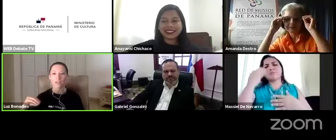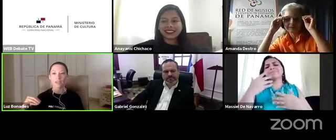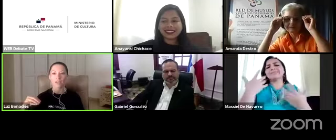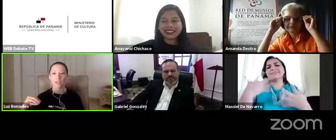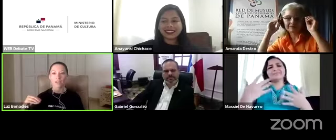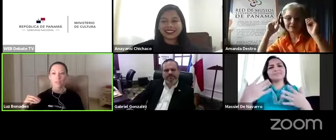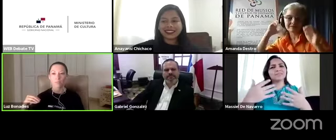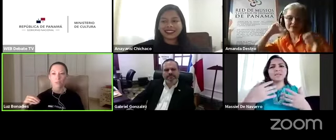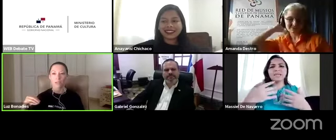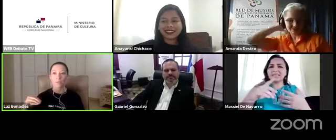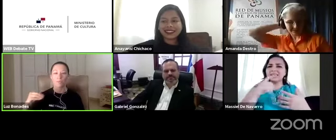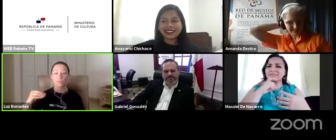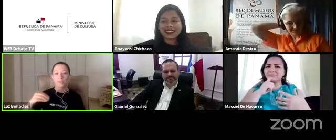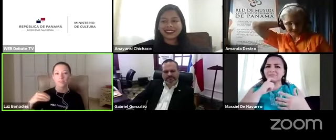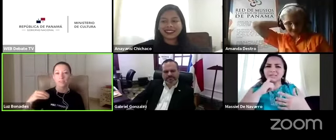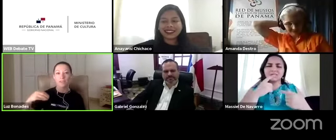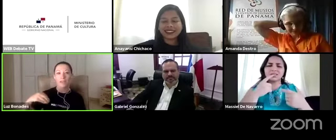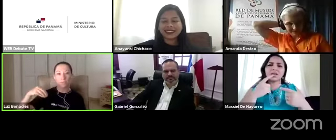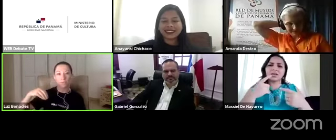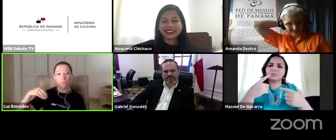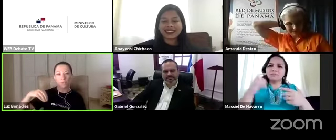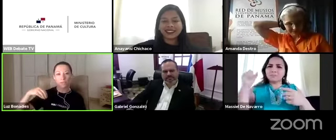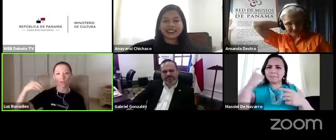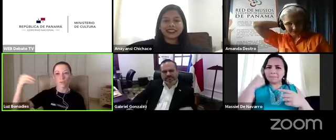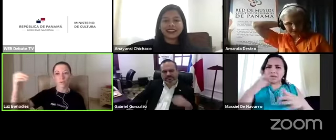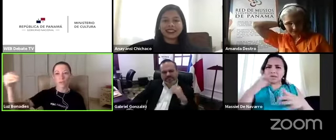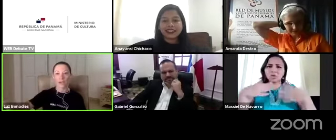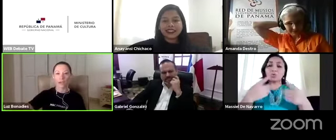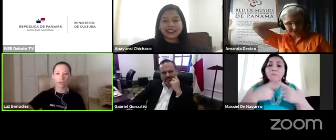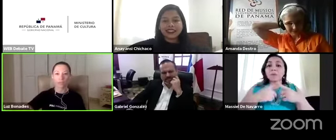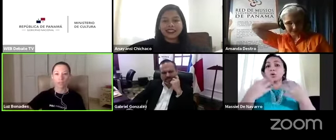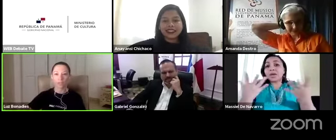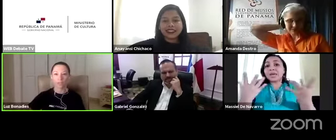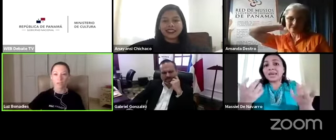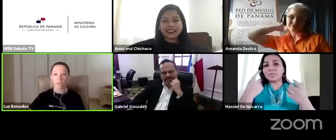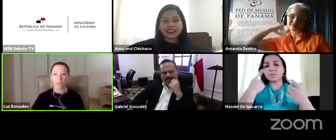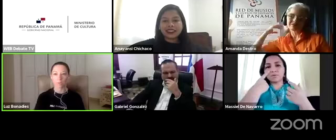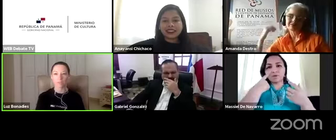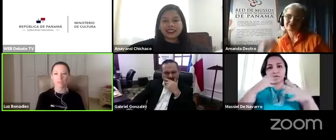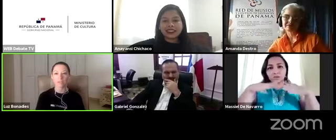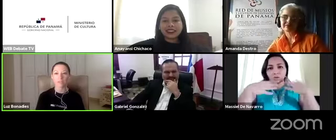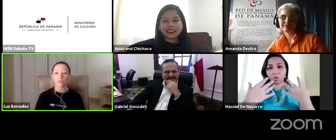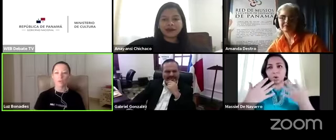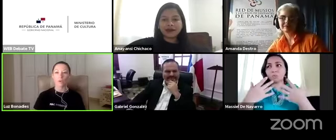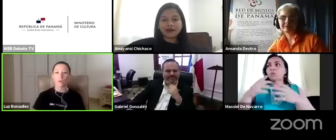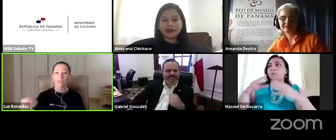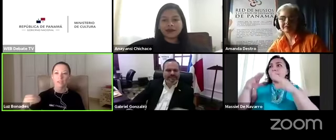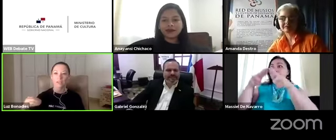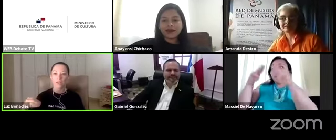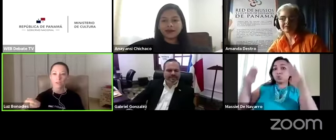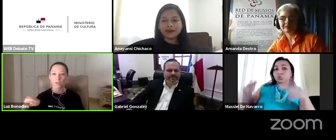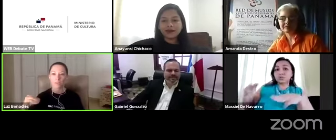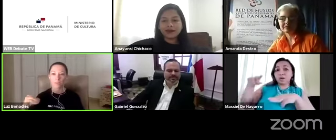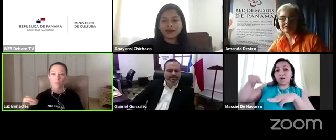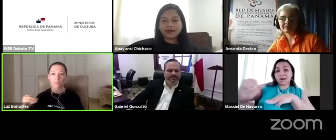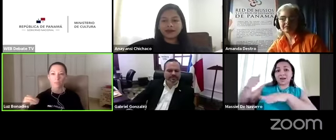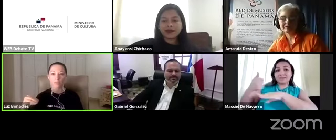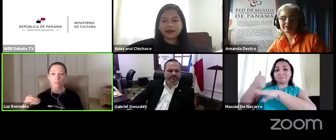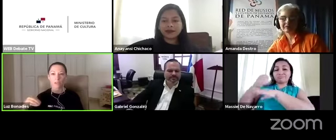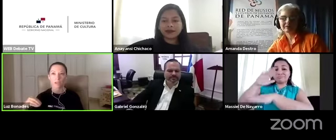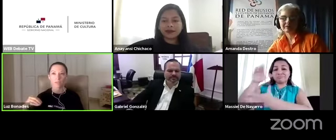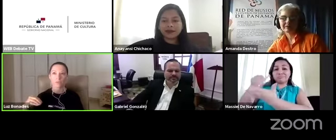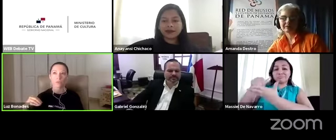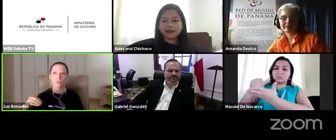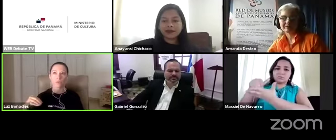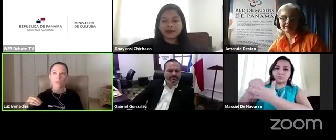desde, por ejemplo, poder acercar el mismo museo a las comunidades del interior del país o en el caso de algo que se llama MAC